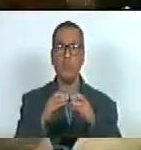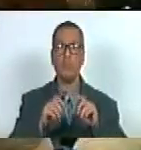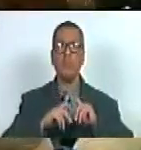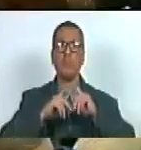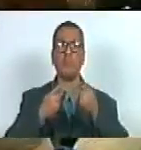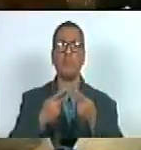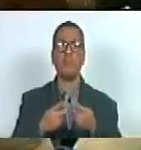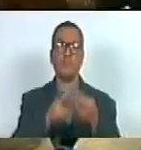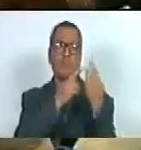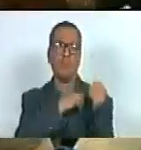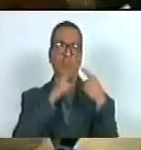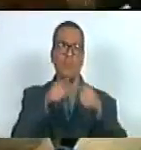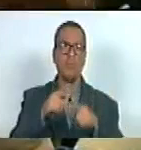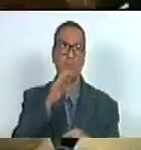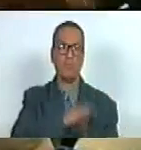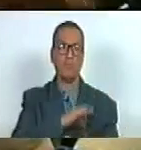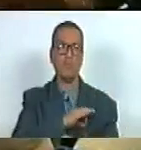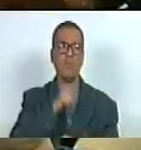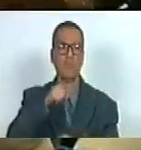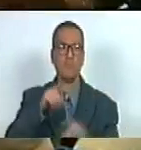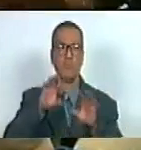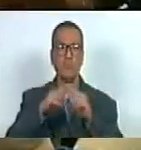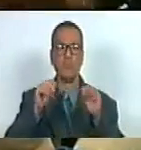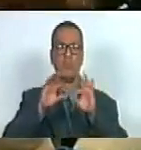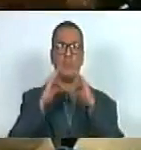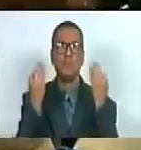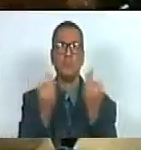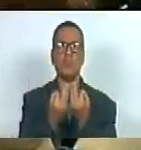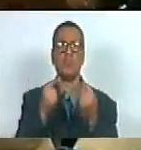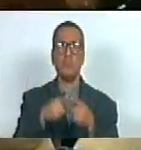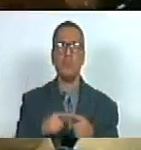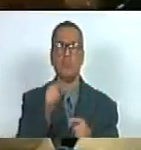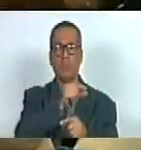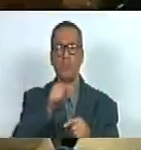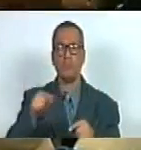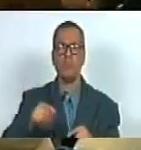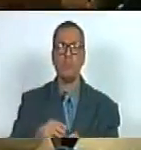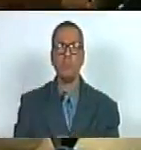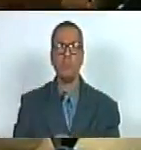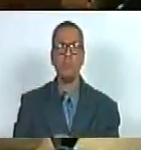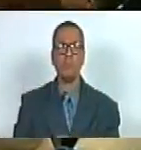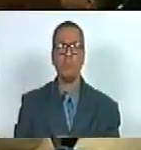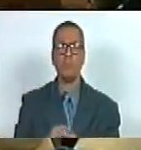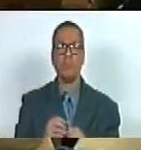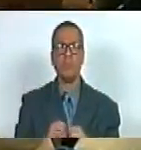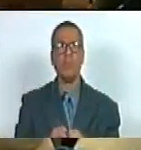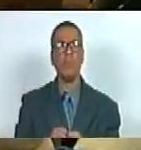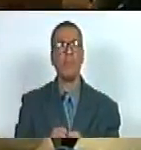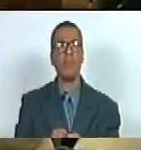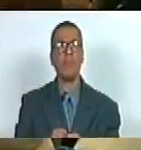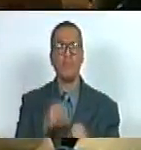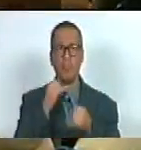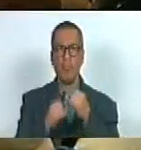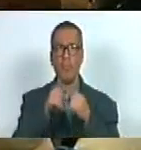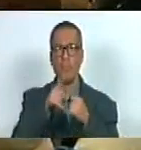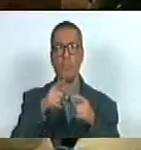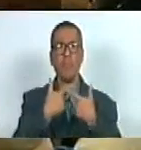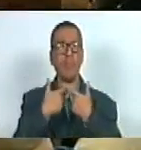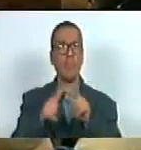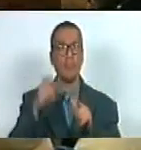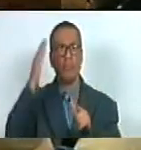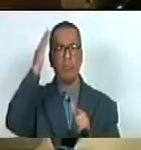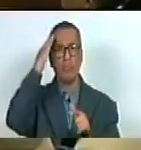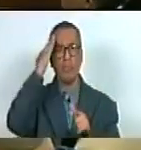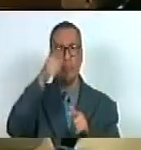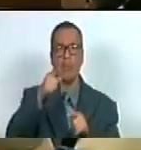del Estado la sociedad la familia y los ciudadanos y la ciudadana y finalmente el libre desarrollo